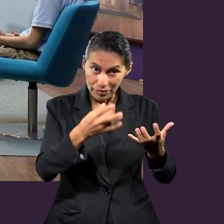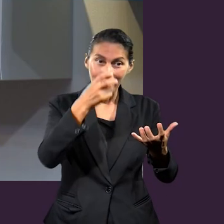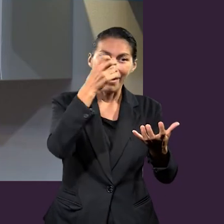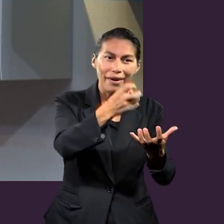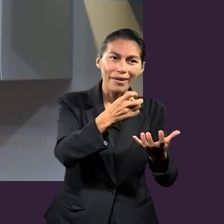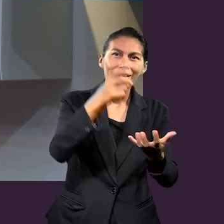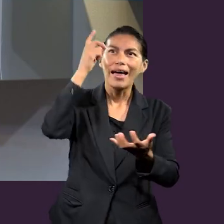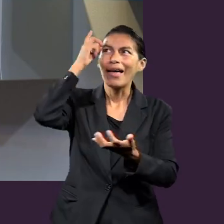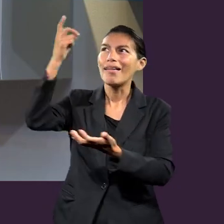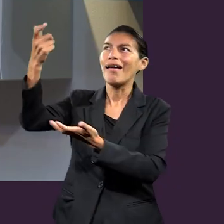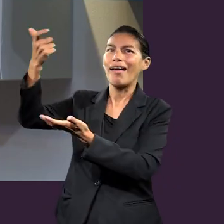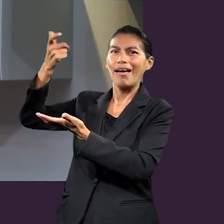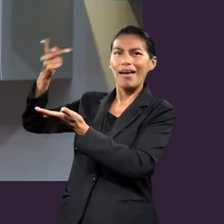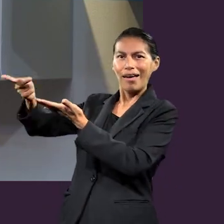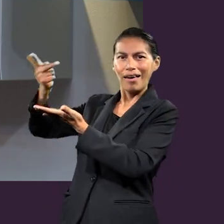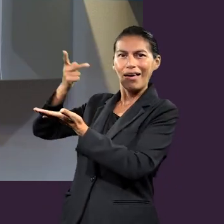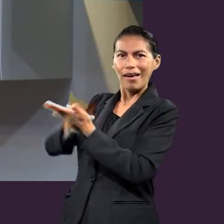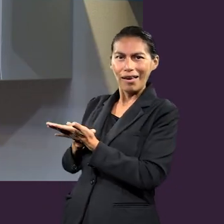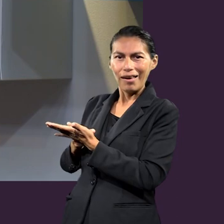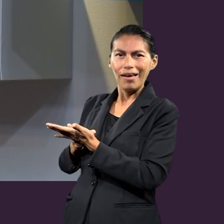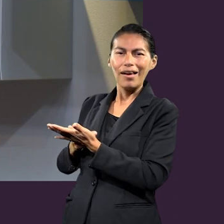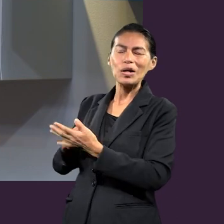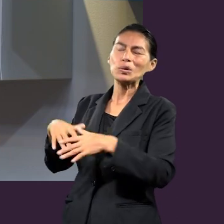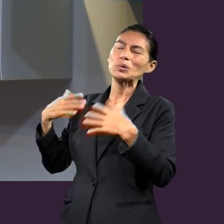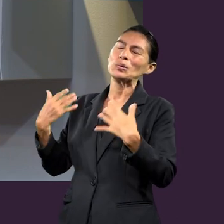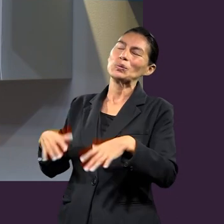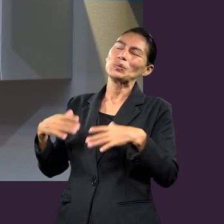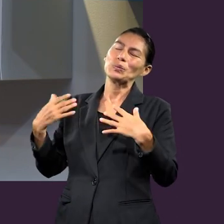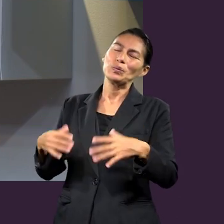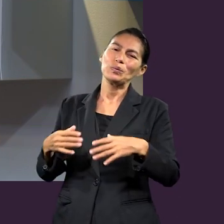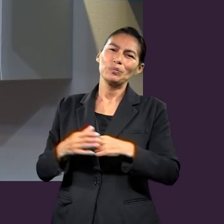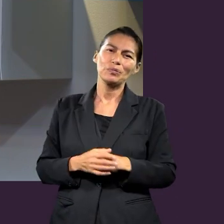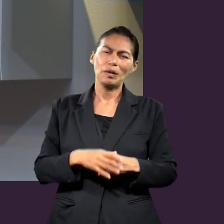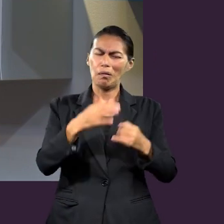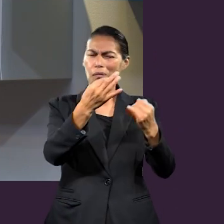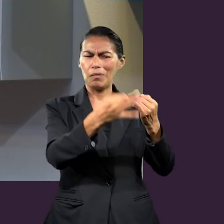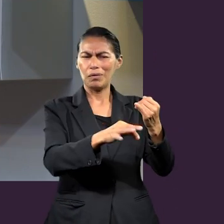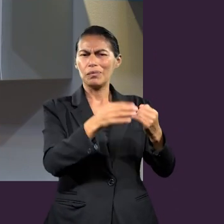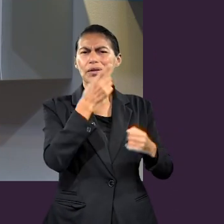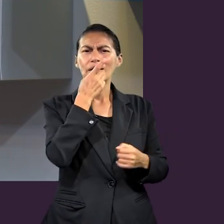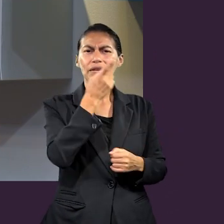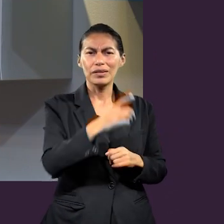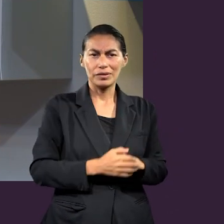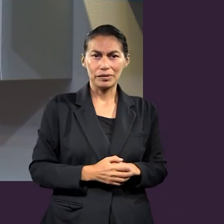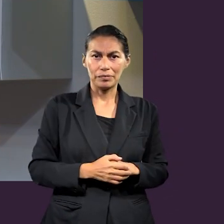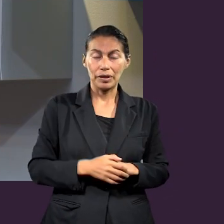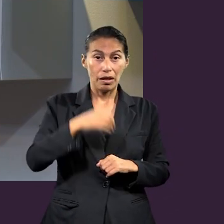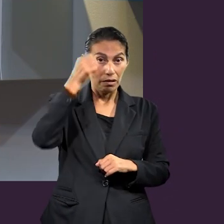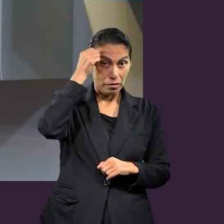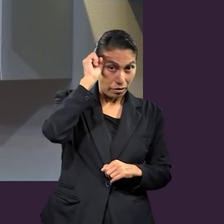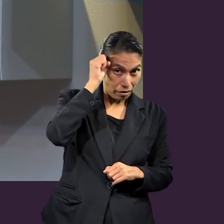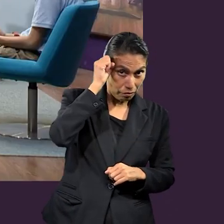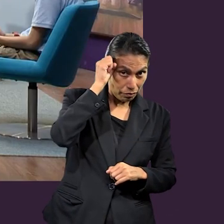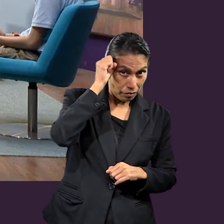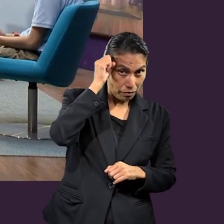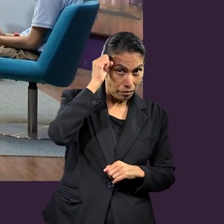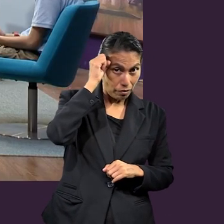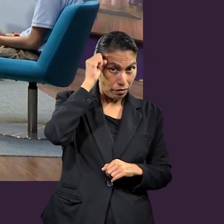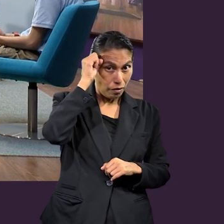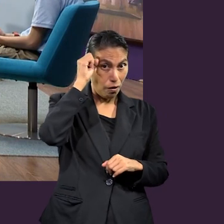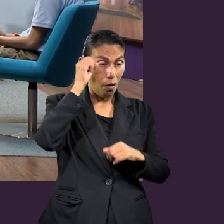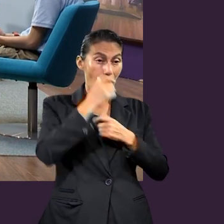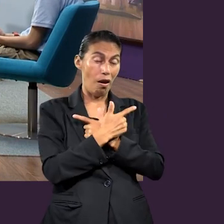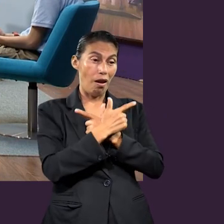haga, ese recibirá del Señor. Y la última parte del texto dice, sea